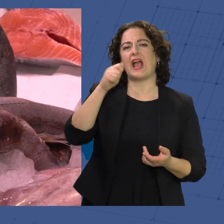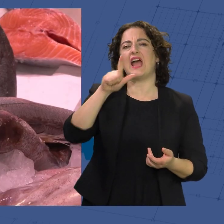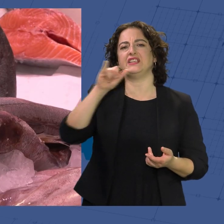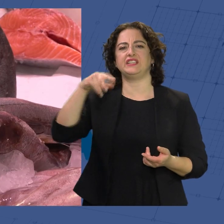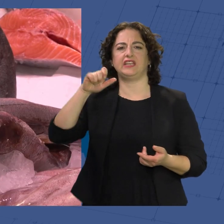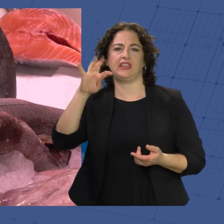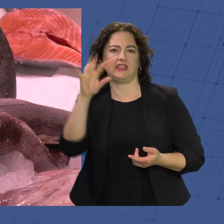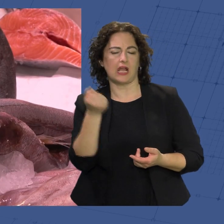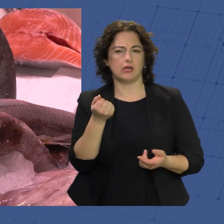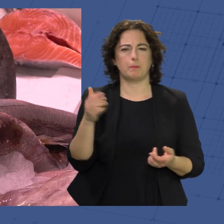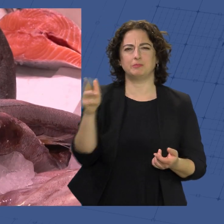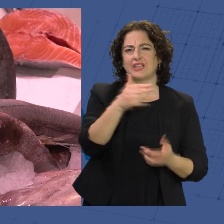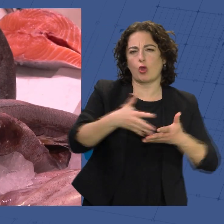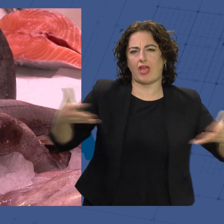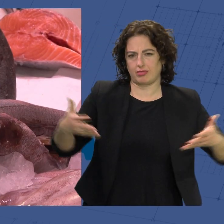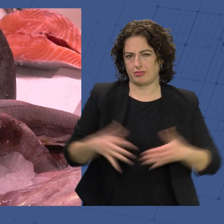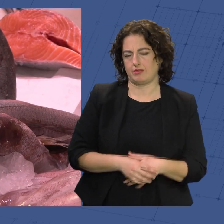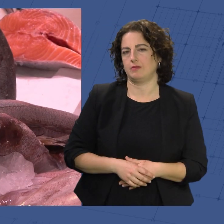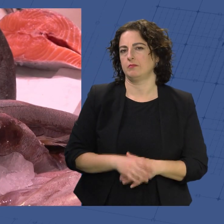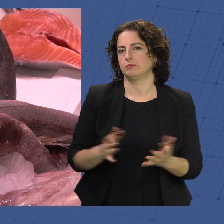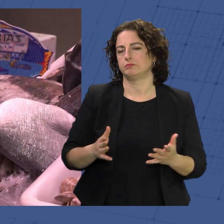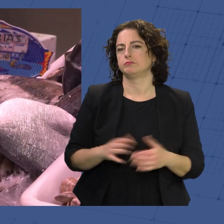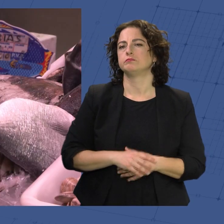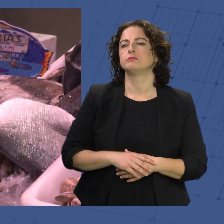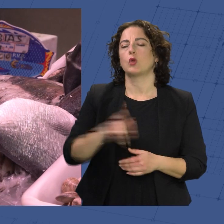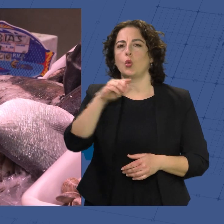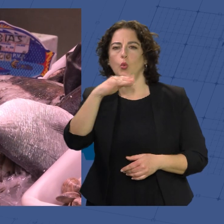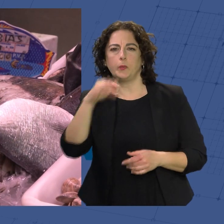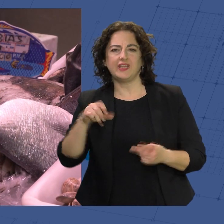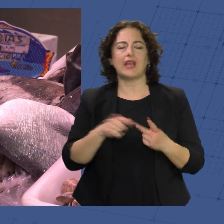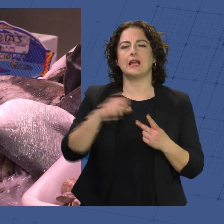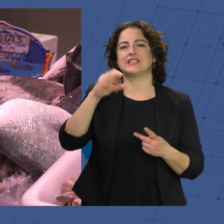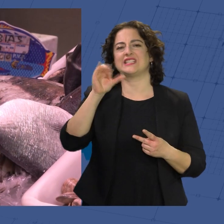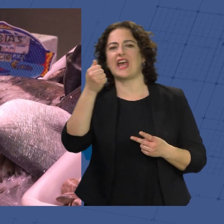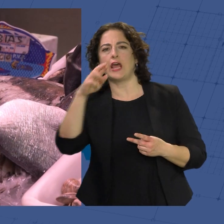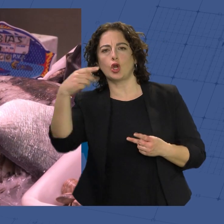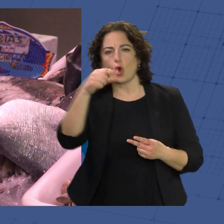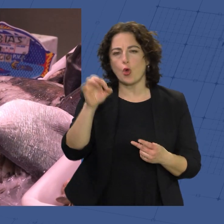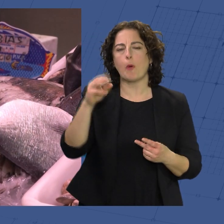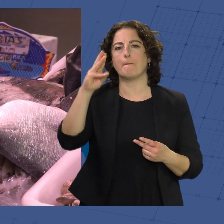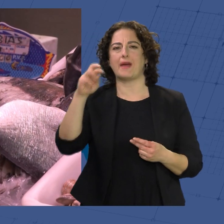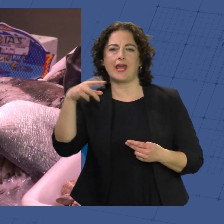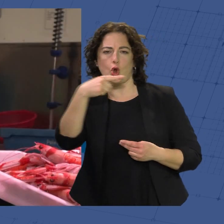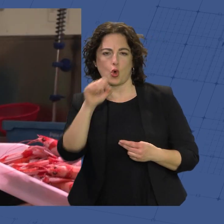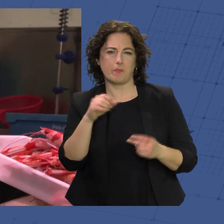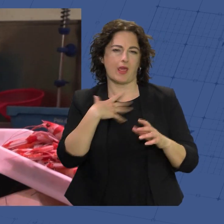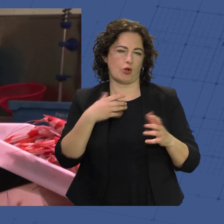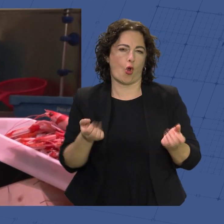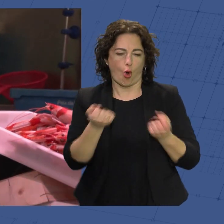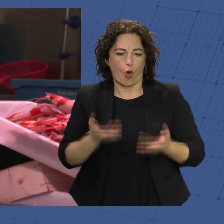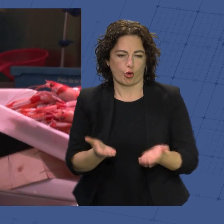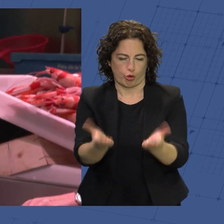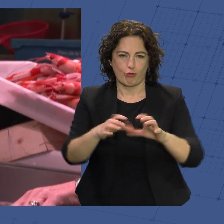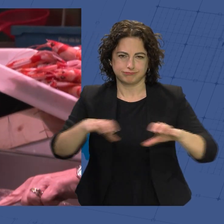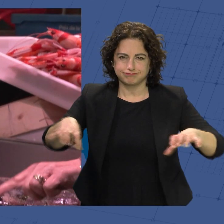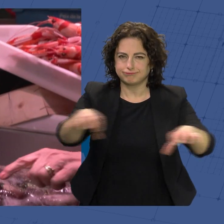lo que he pescado grandes, en cuestión de lubina, sargo, pargo, para hacer una cuajadera, todo eso, y lo normal